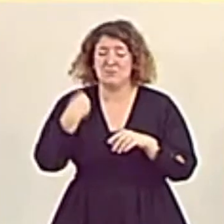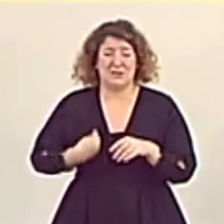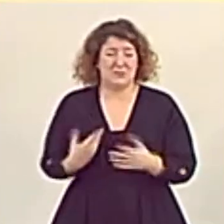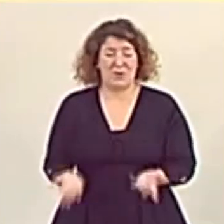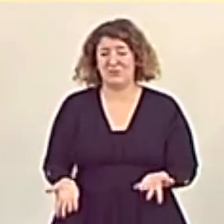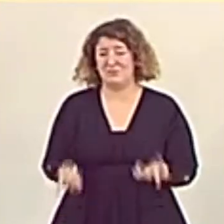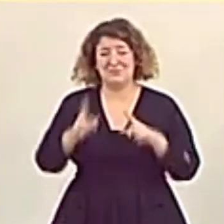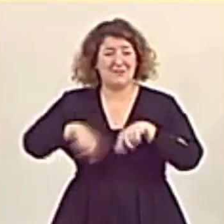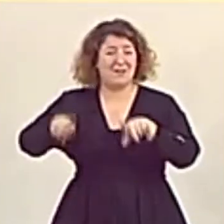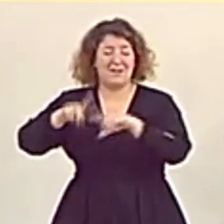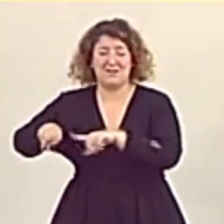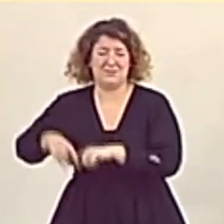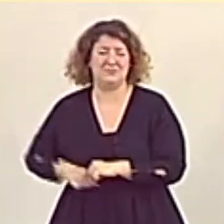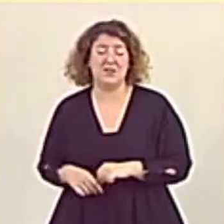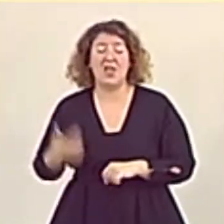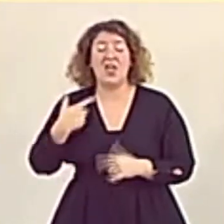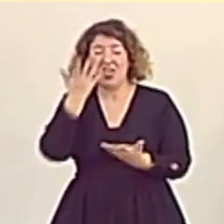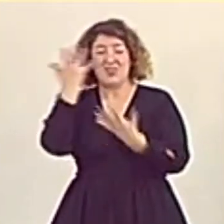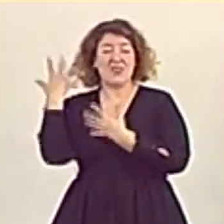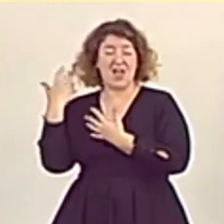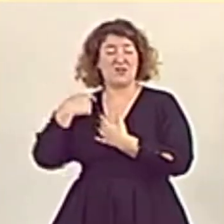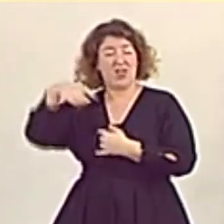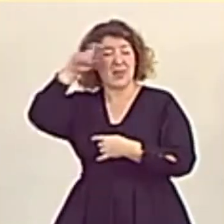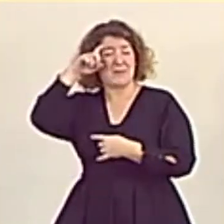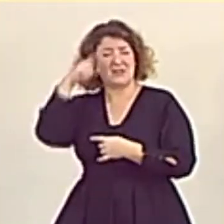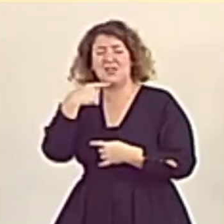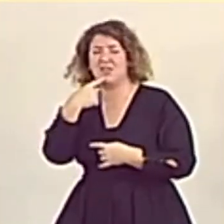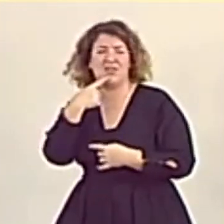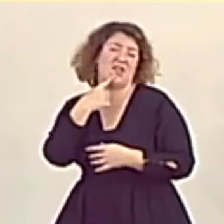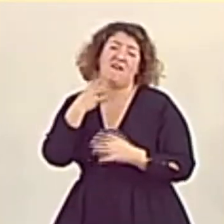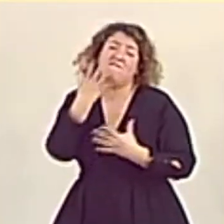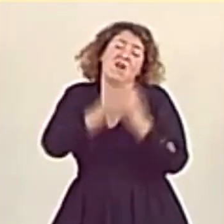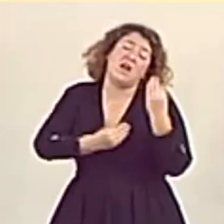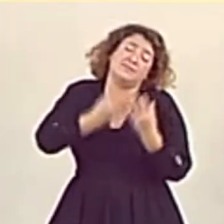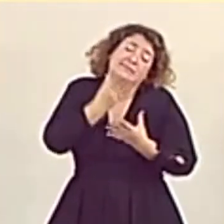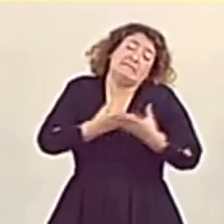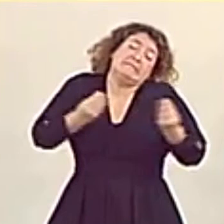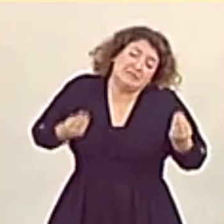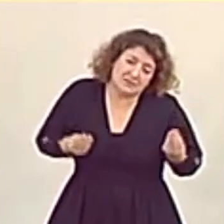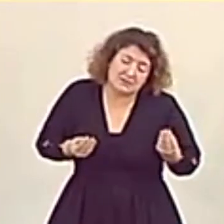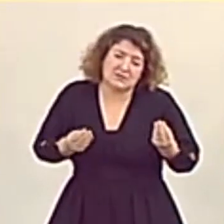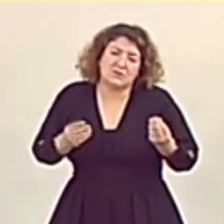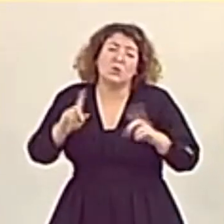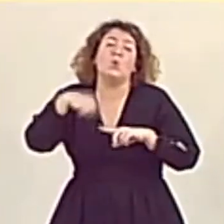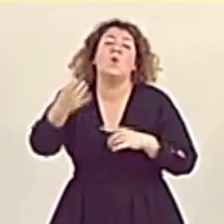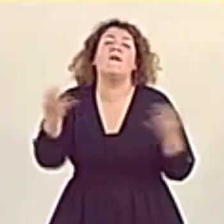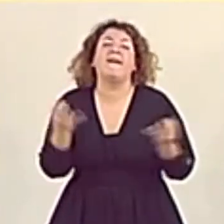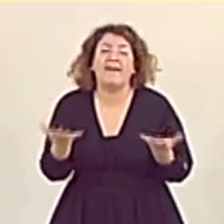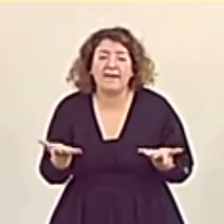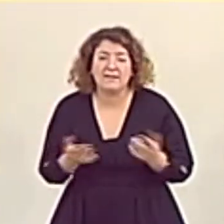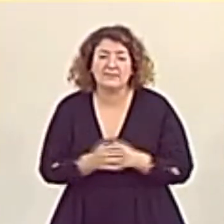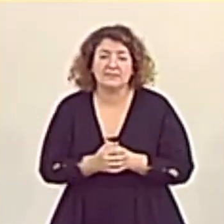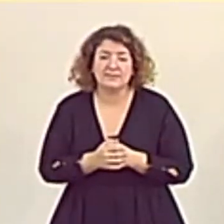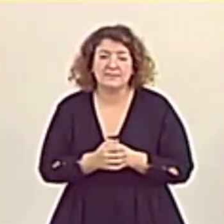negaban hace diez años con Zapatero que los errores eran errores. ¿Y luego qué pasó? ¿Qué